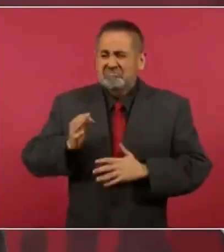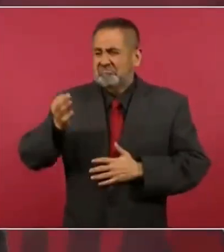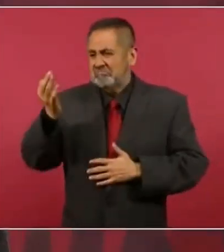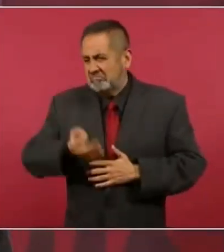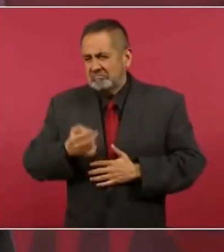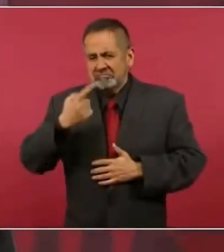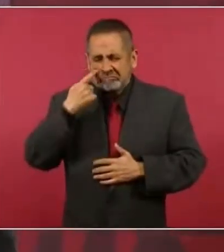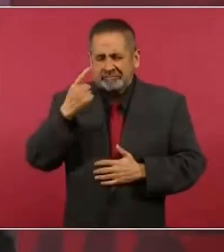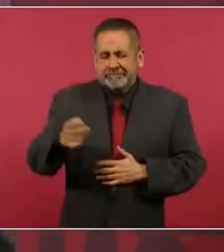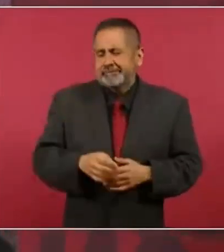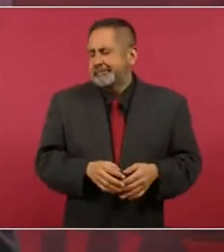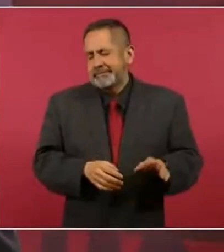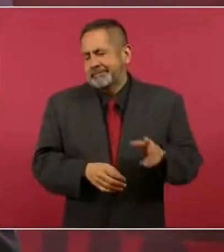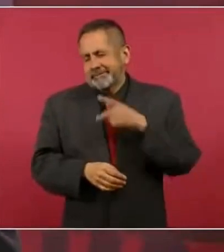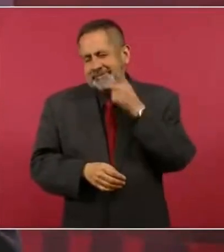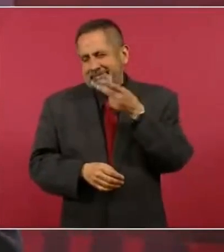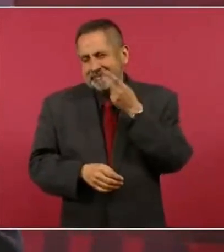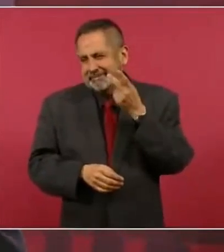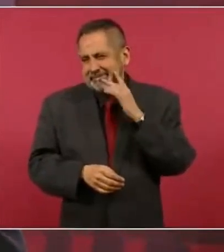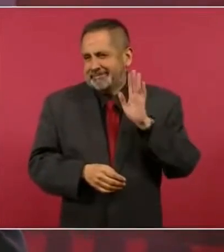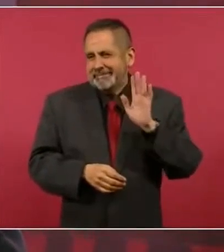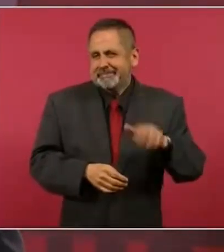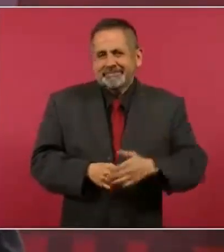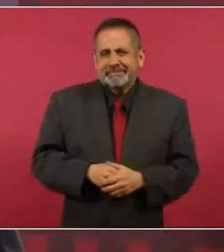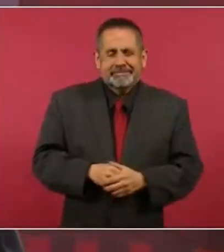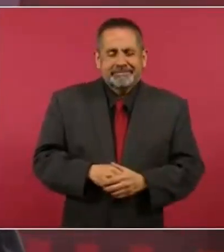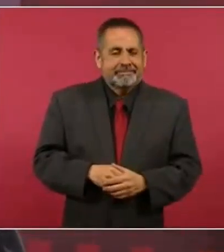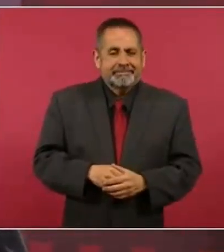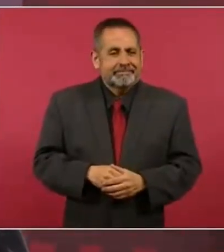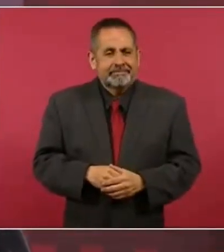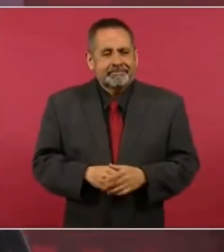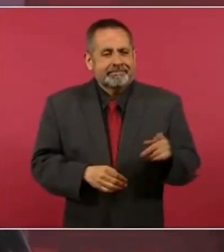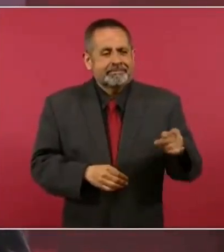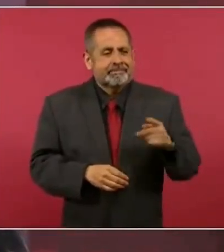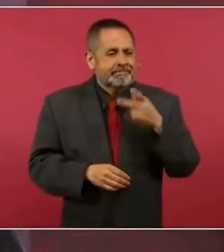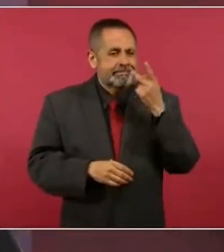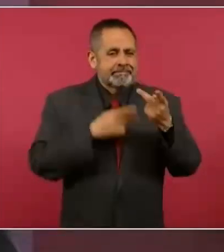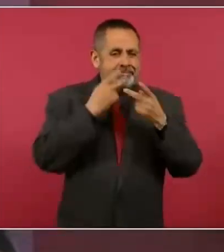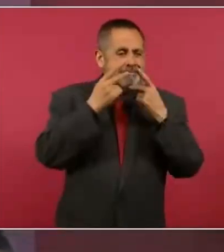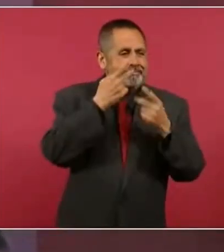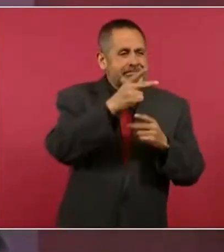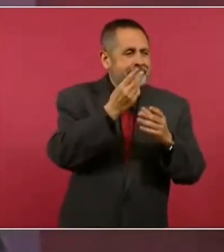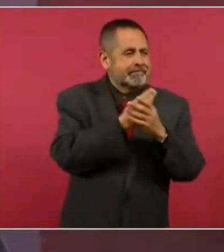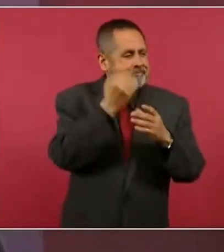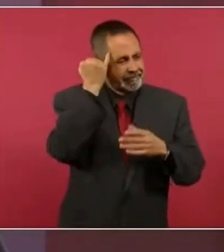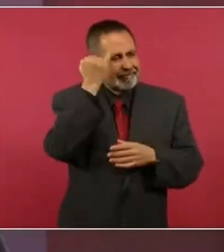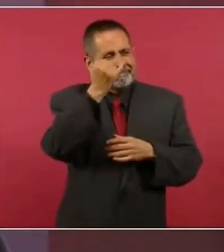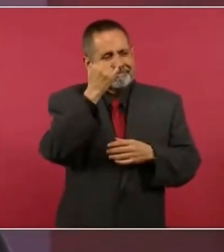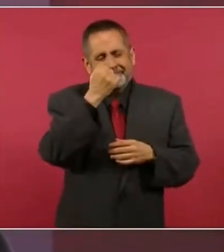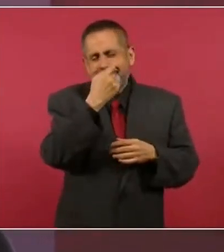eso es puro asunto o es carga ideológica